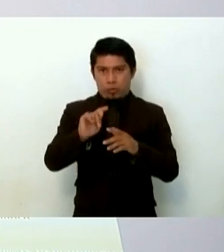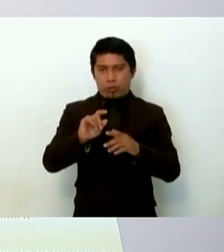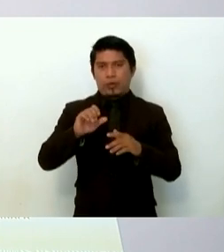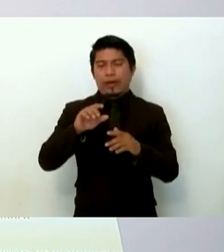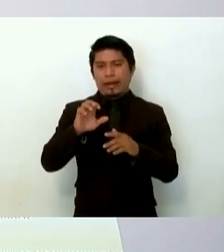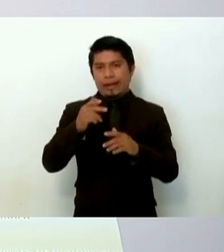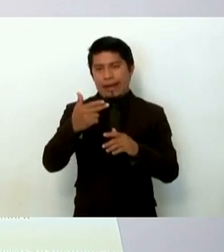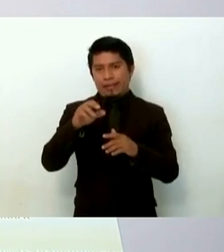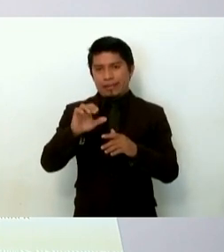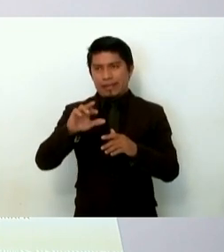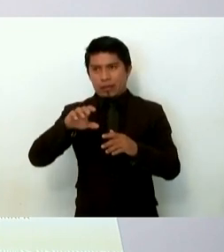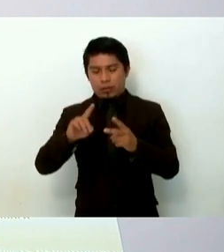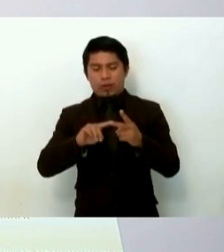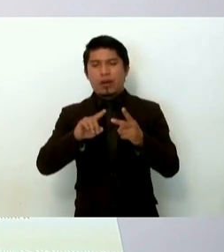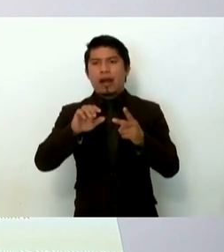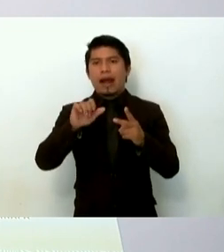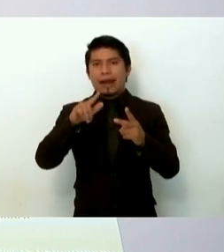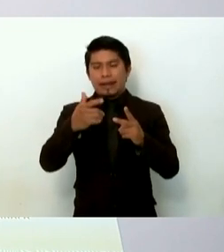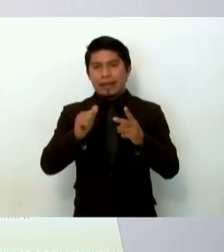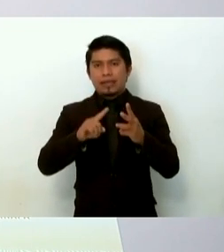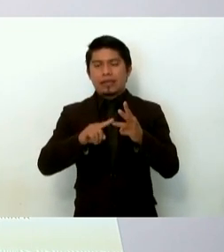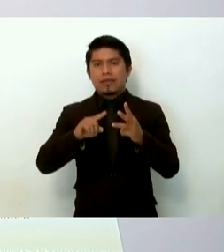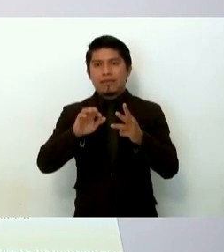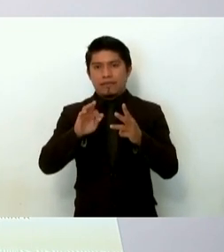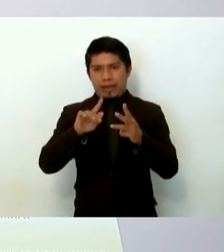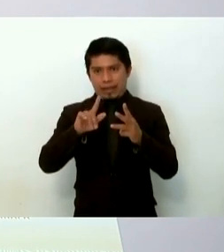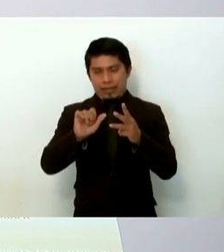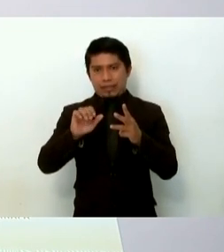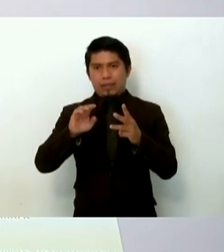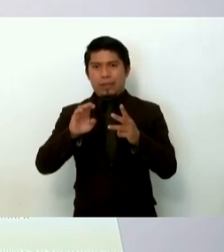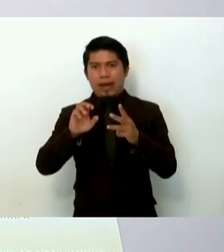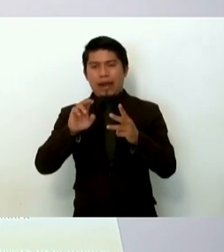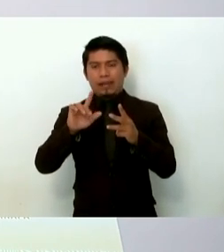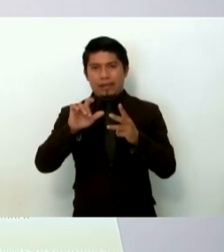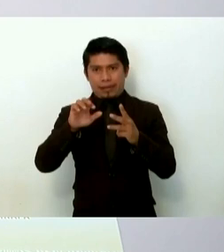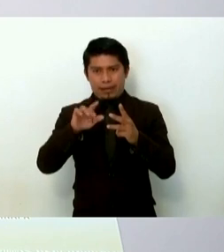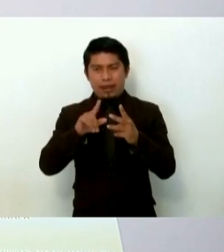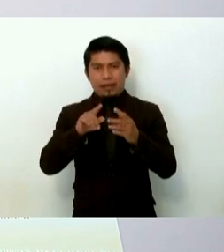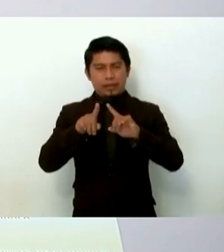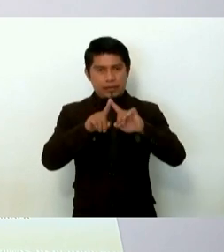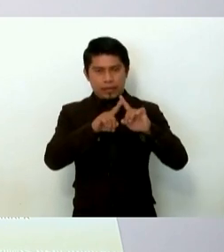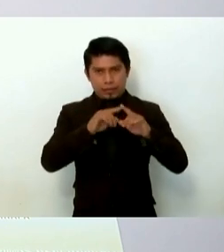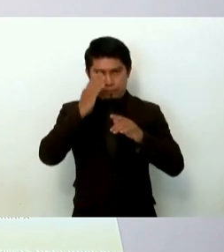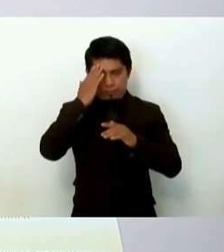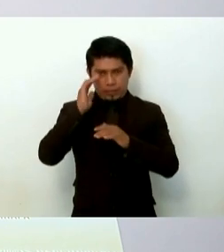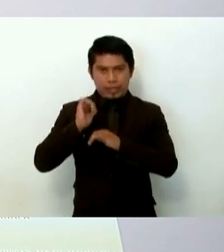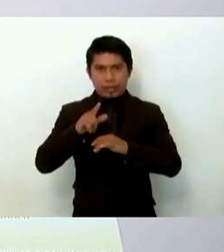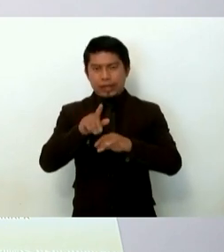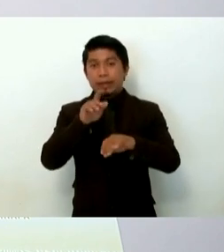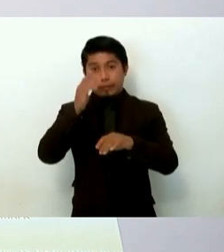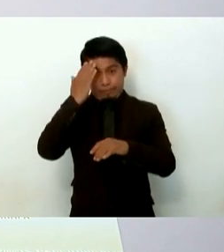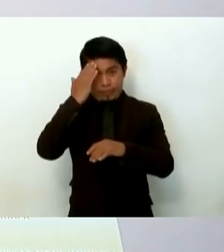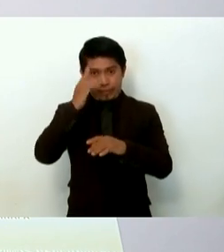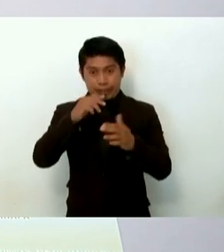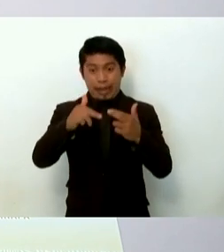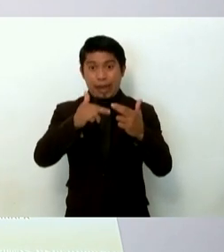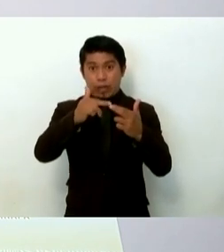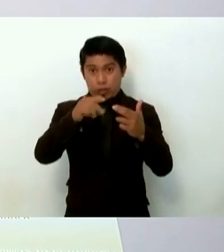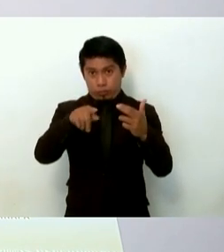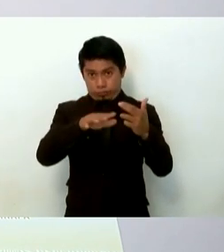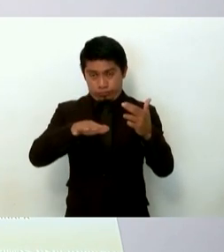Cardona Ángel Román Ramírez y Férez Rafael Bandera dirigentes políticos y líderes sociales en la región